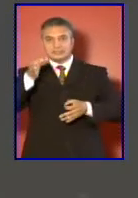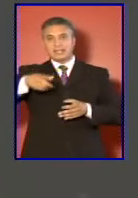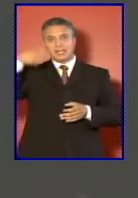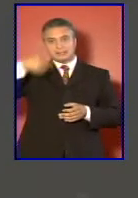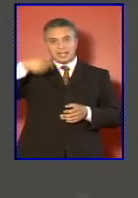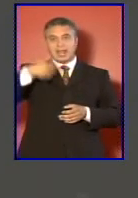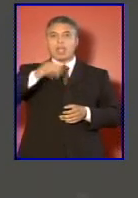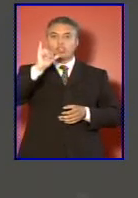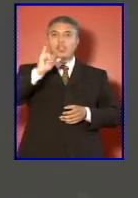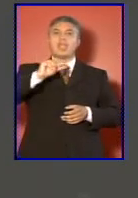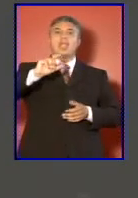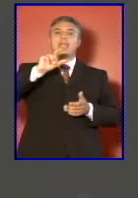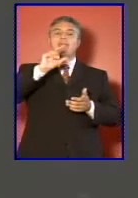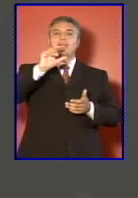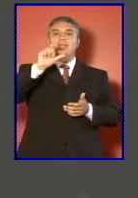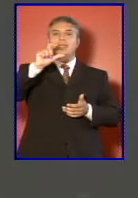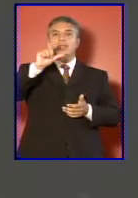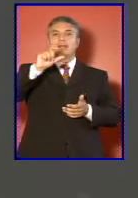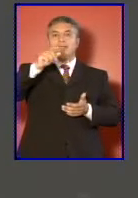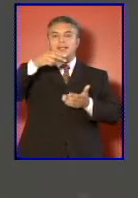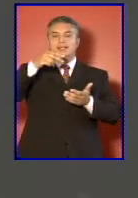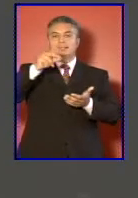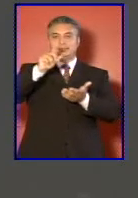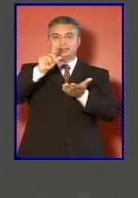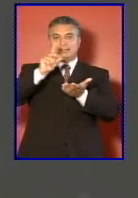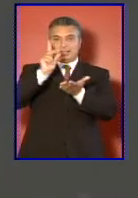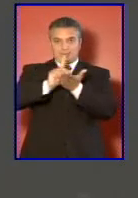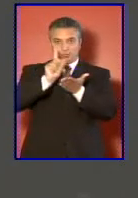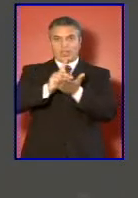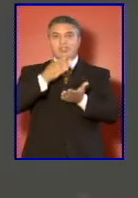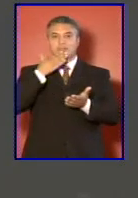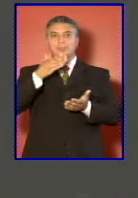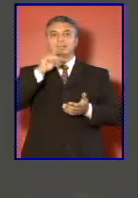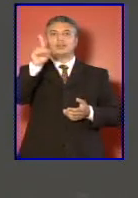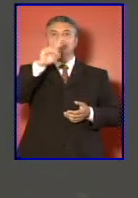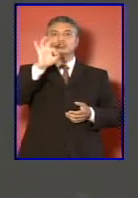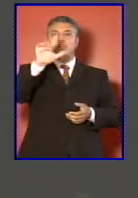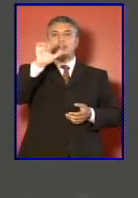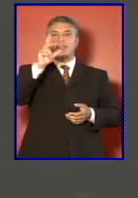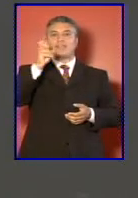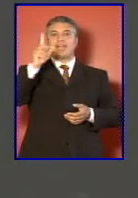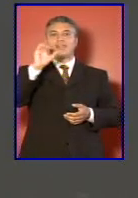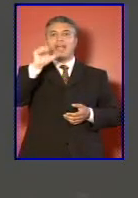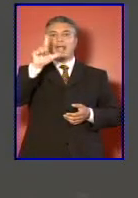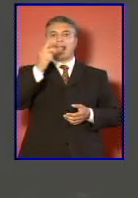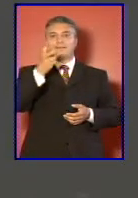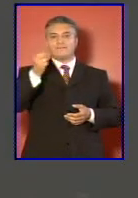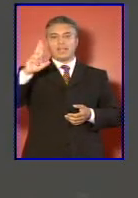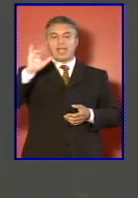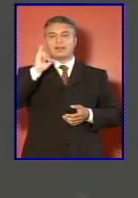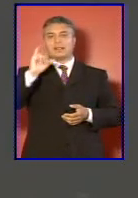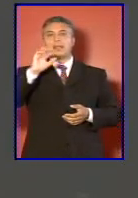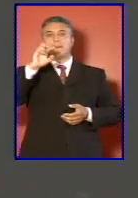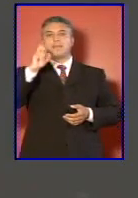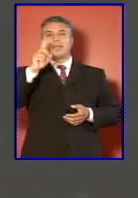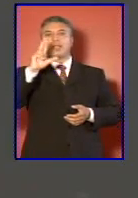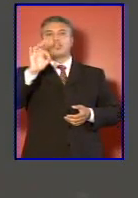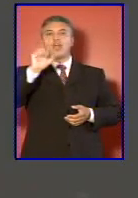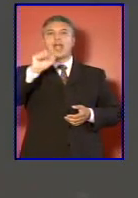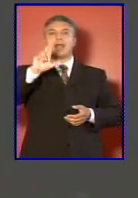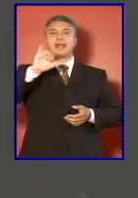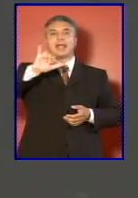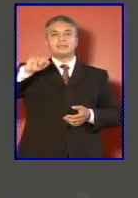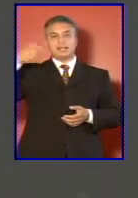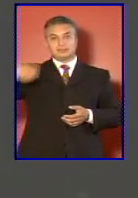senado y de la cámara presidido por la senadora Soledad Alviar y Pedro Araya en la cámara de diputados quienes han sido un